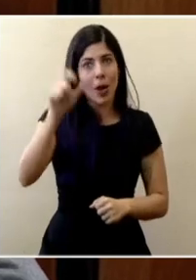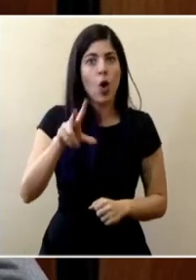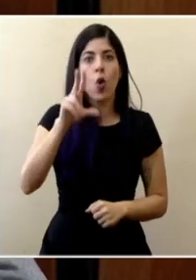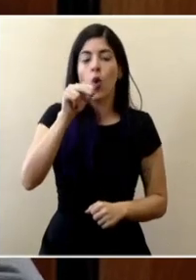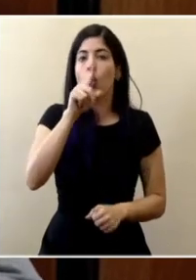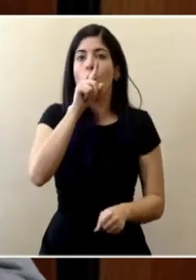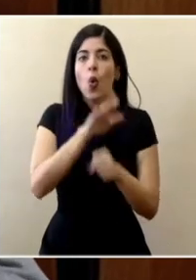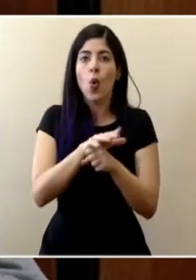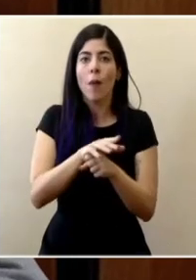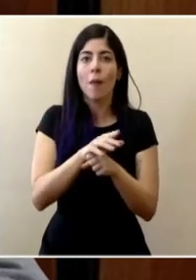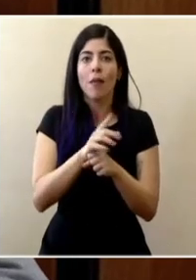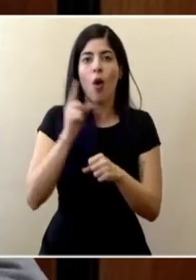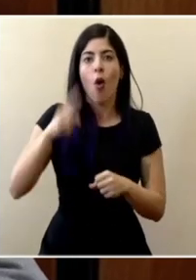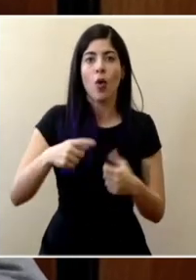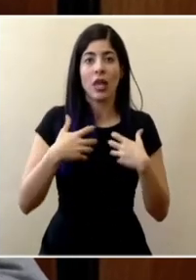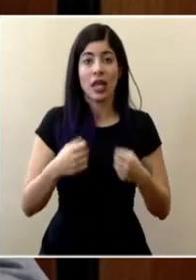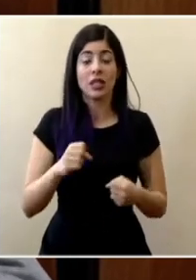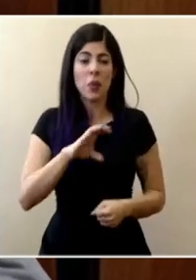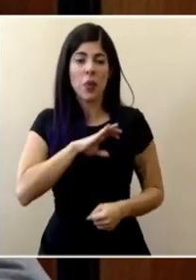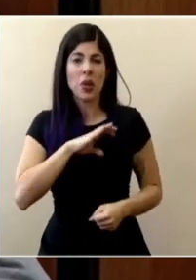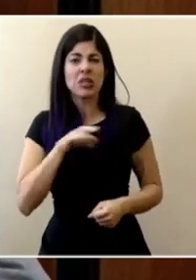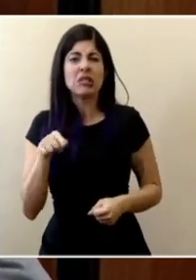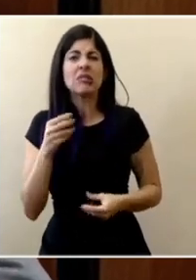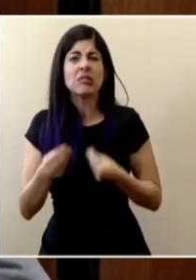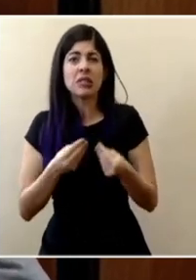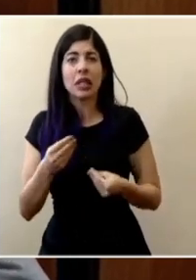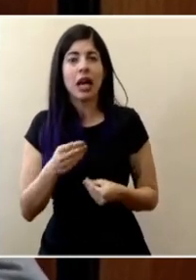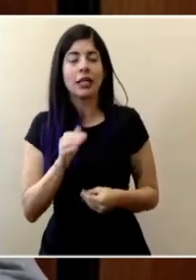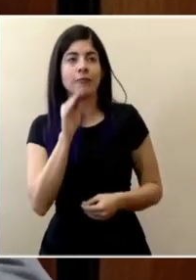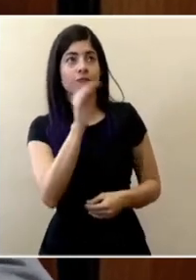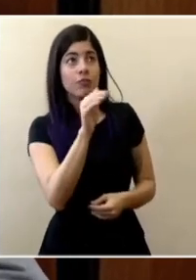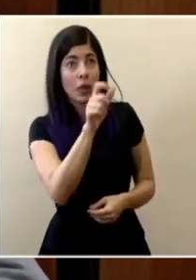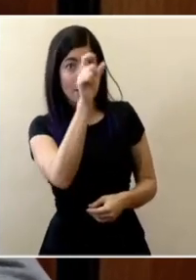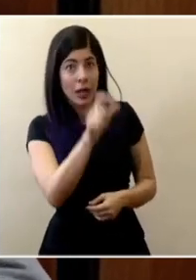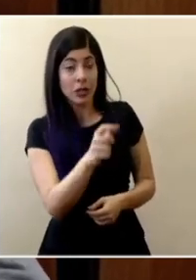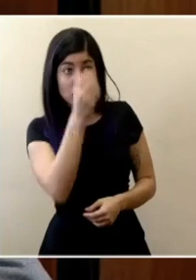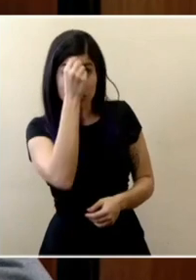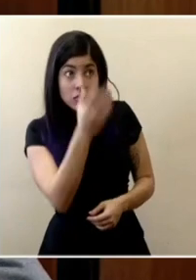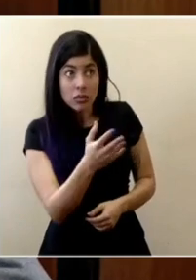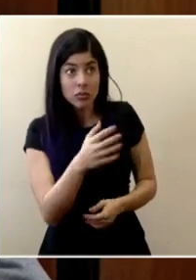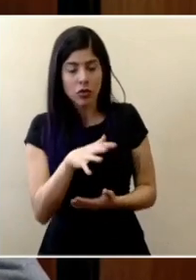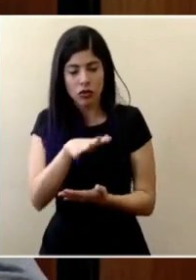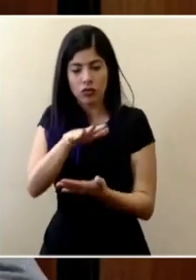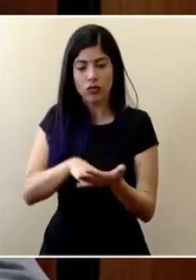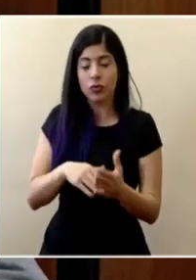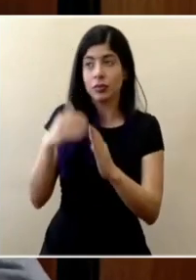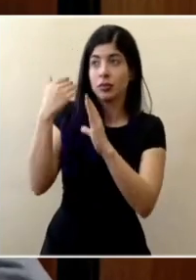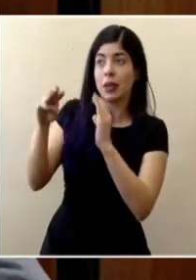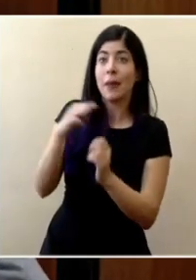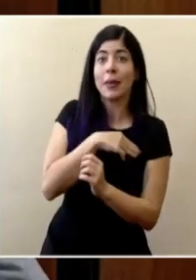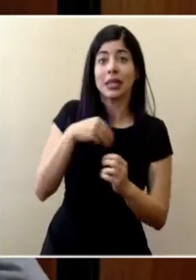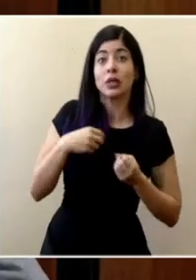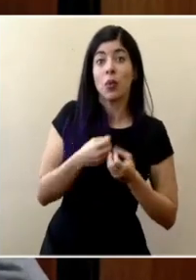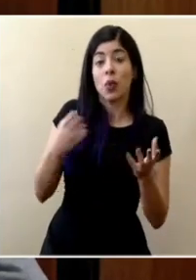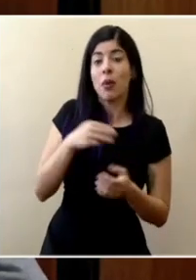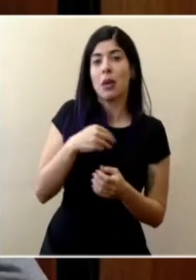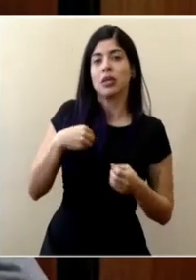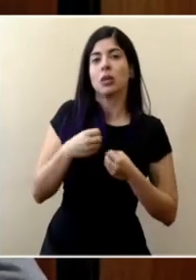de una orden sanitaria ¿qué debe hacer el oficial de fuerza pública? notificar a la persona pasar un informe al ministerio público para que el ministerio público le abra